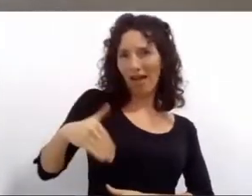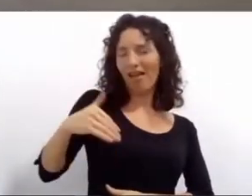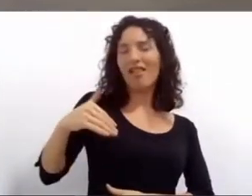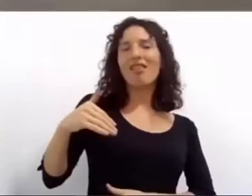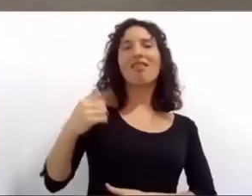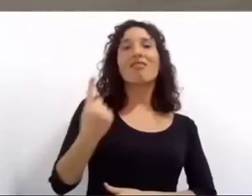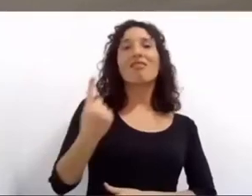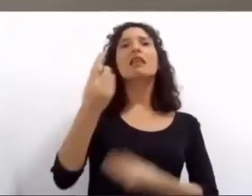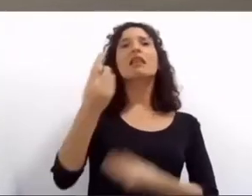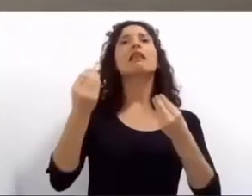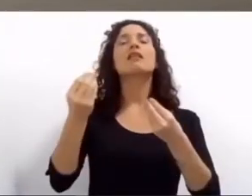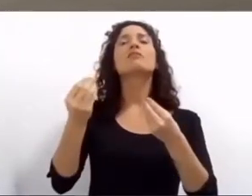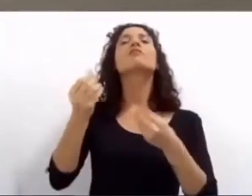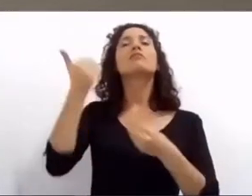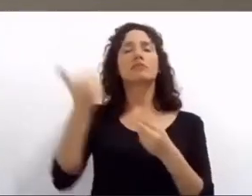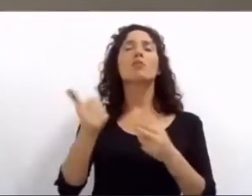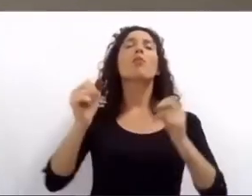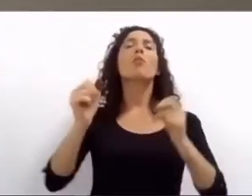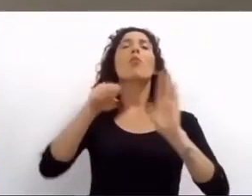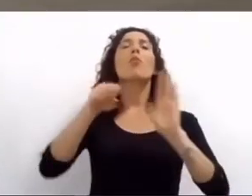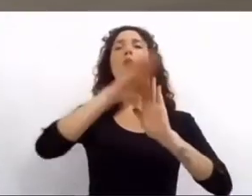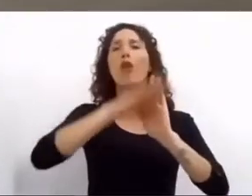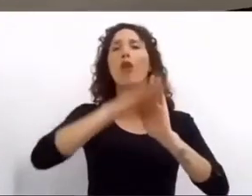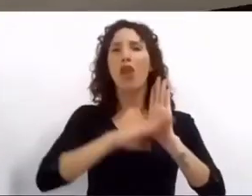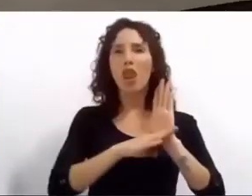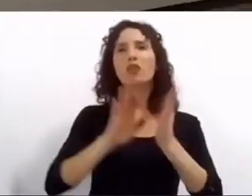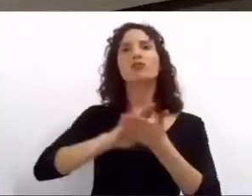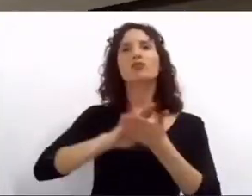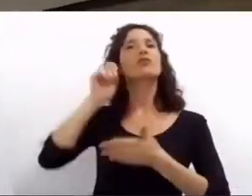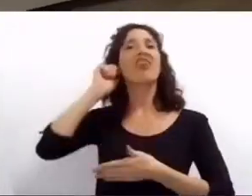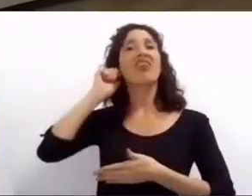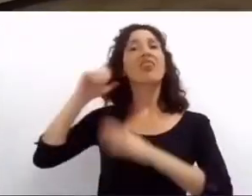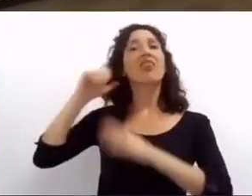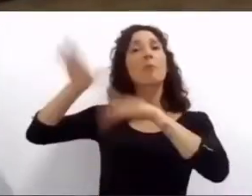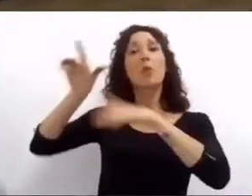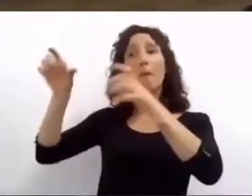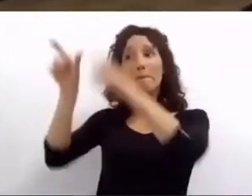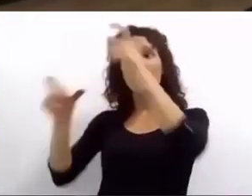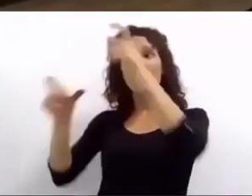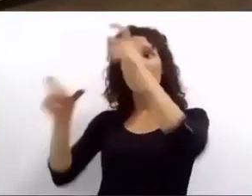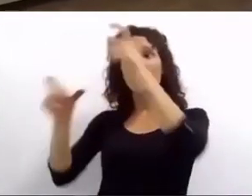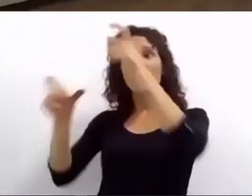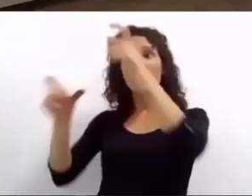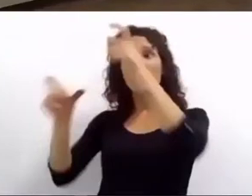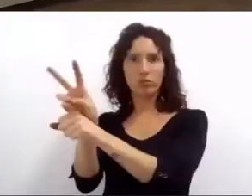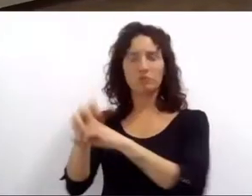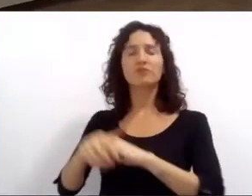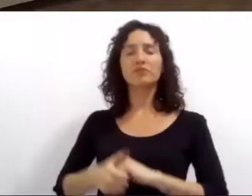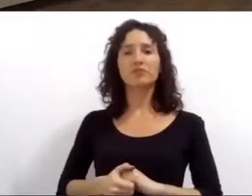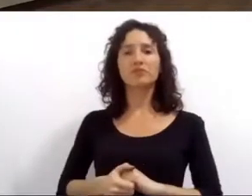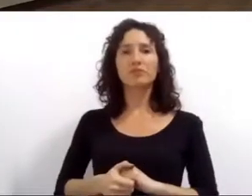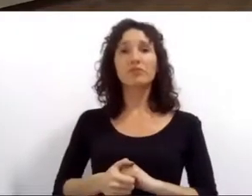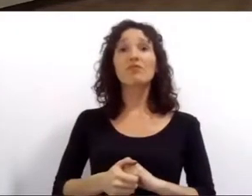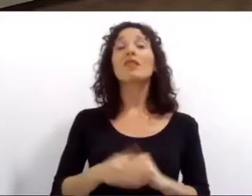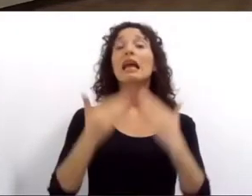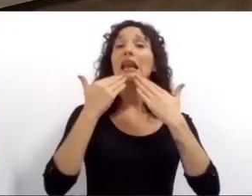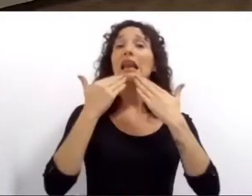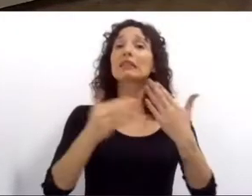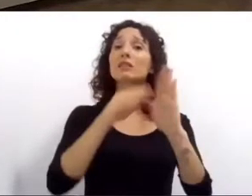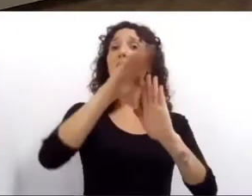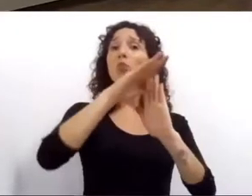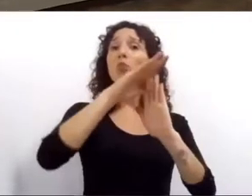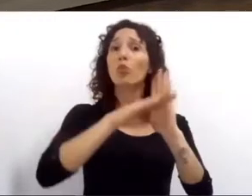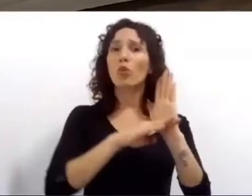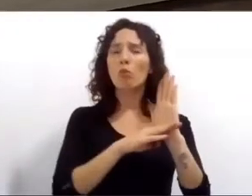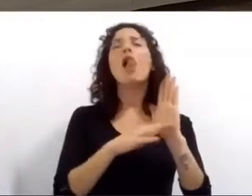programa Rosario Cuida a sus Grandes. Con urgencia diseñamos un sistema de georreferencia que nos permitió conocer la situación de